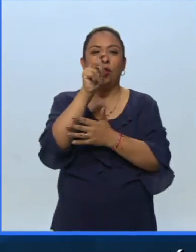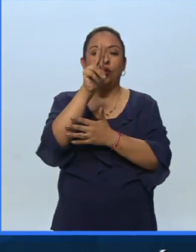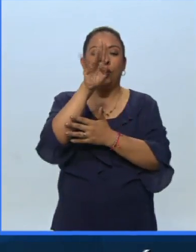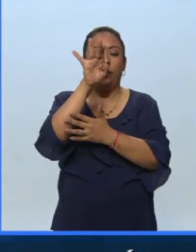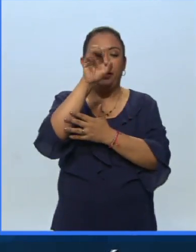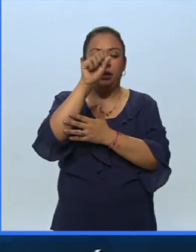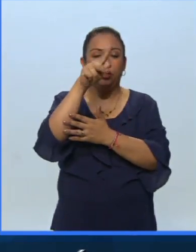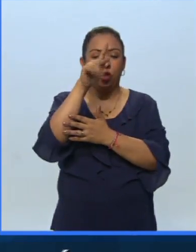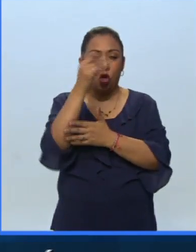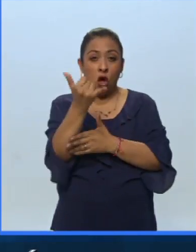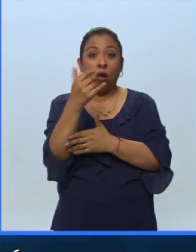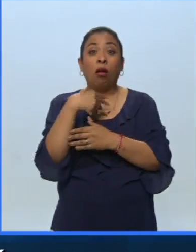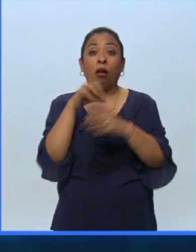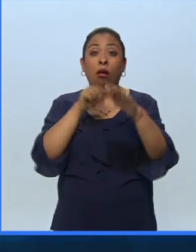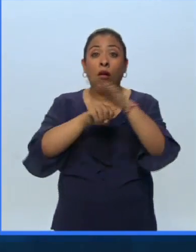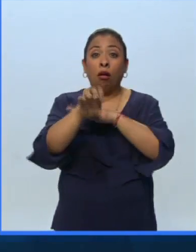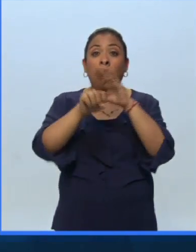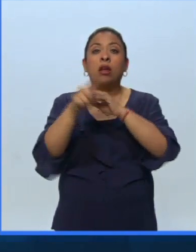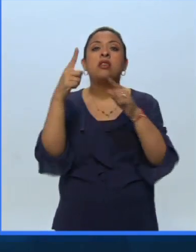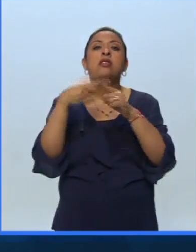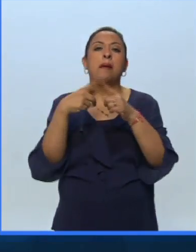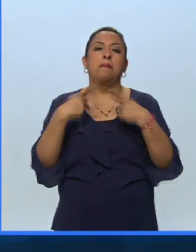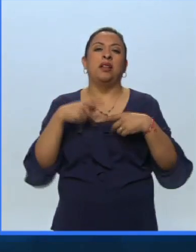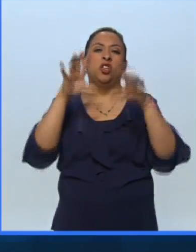donde se enviaba a los presos políticos